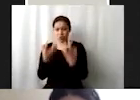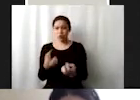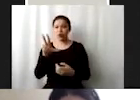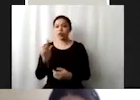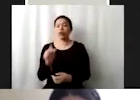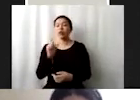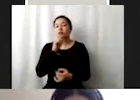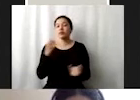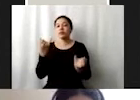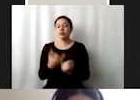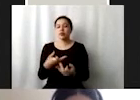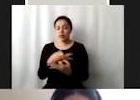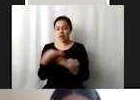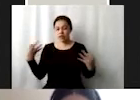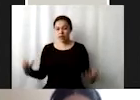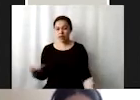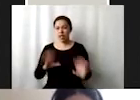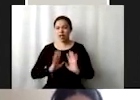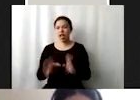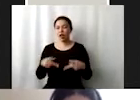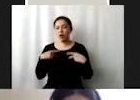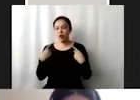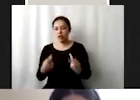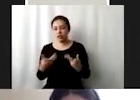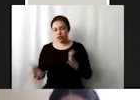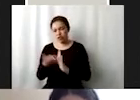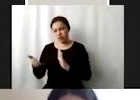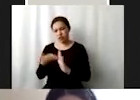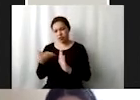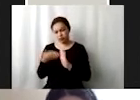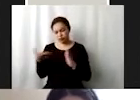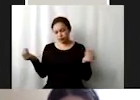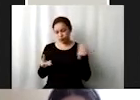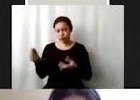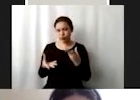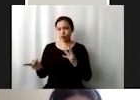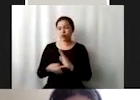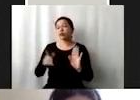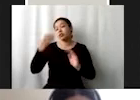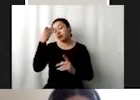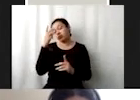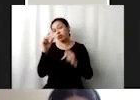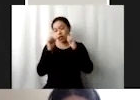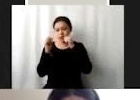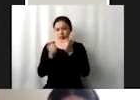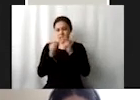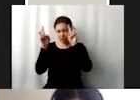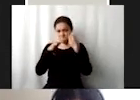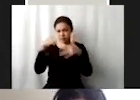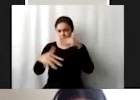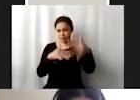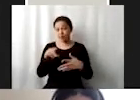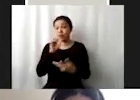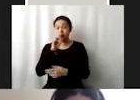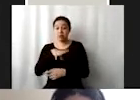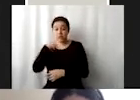las tierras y los suelos degradados si ustedes son organizaciones en que se dedican al tema ambiental lo mejor que ha dicho la